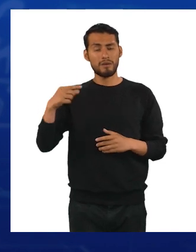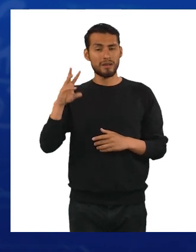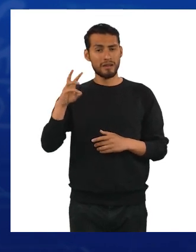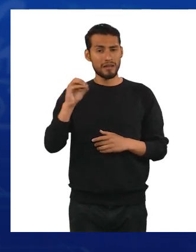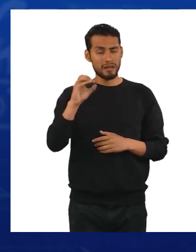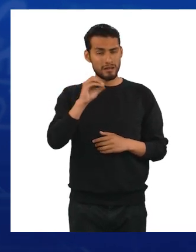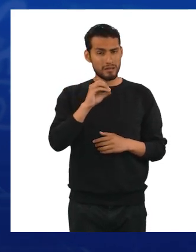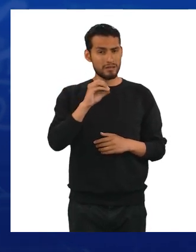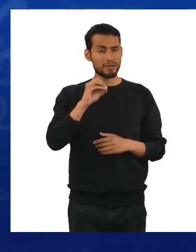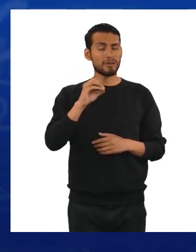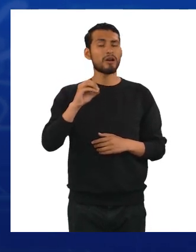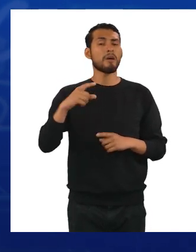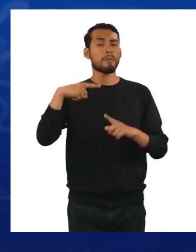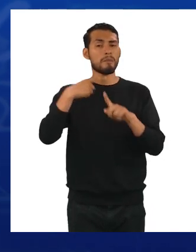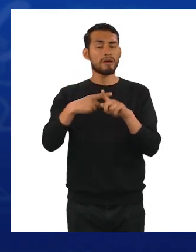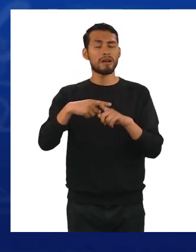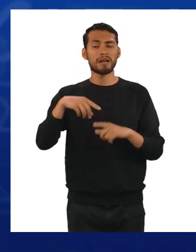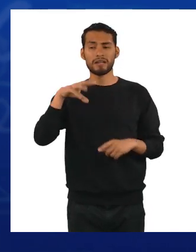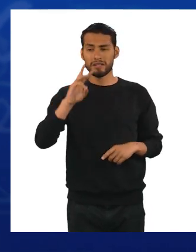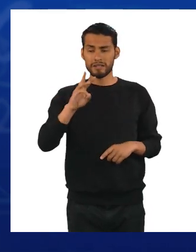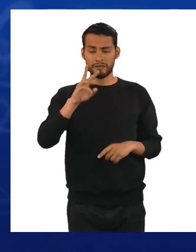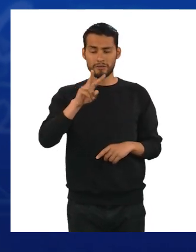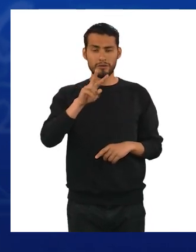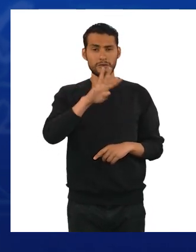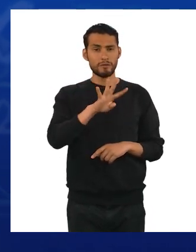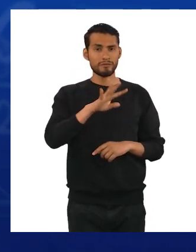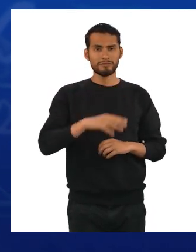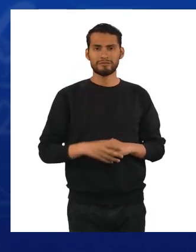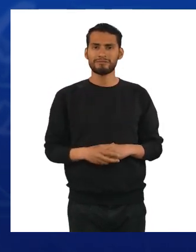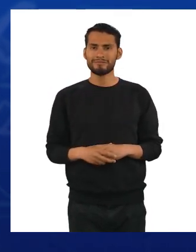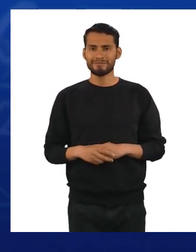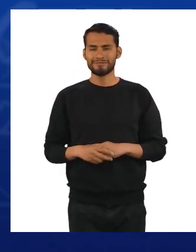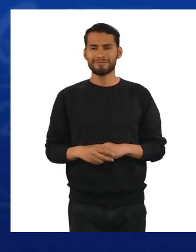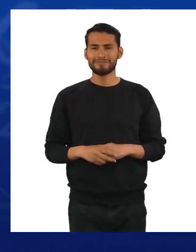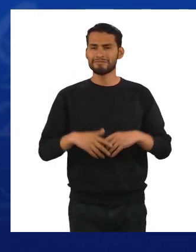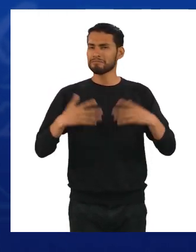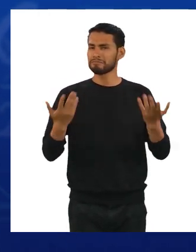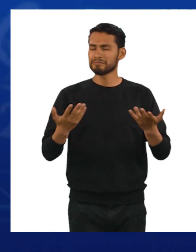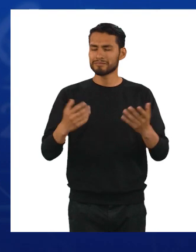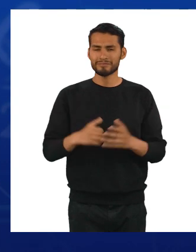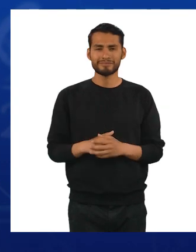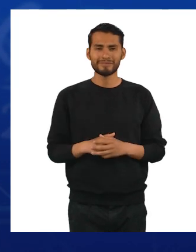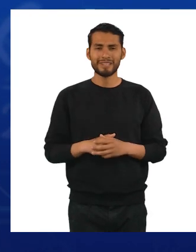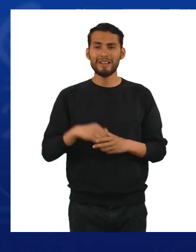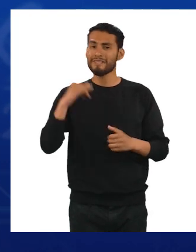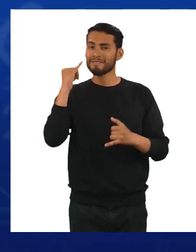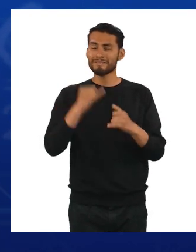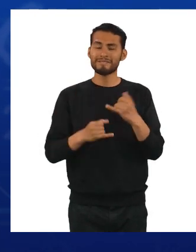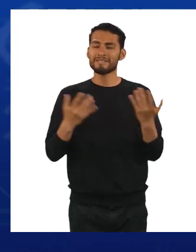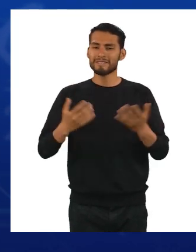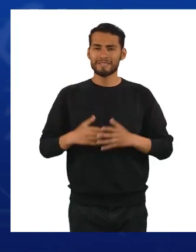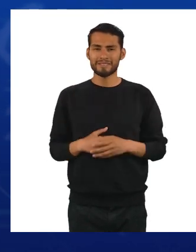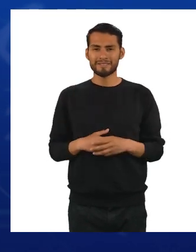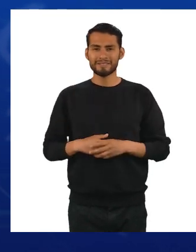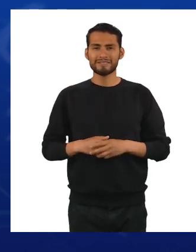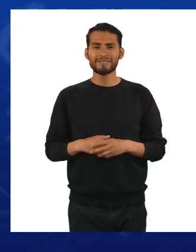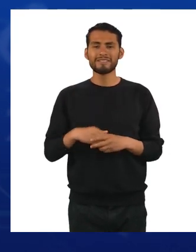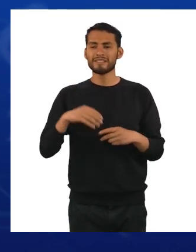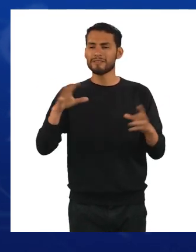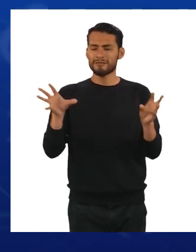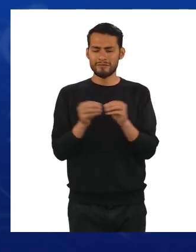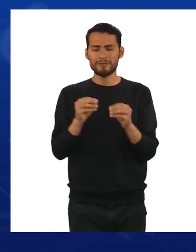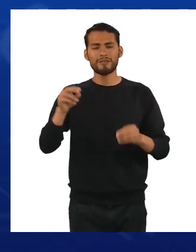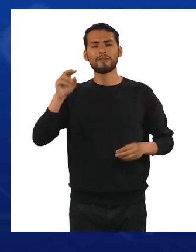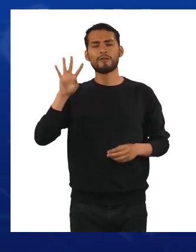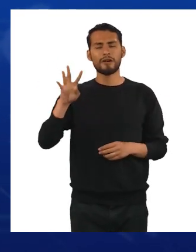.600 más 624. Por tanto, el monto final es de 4